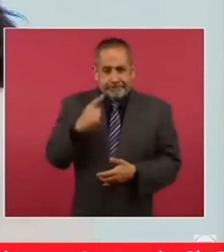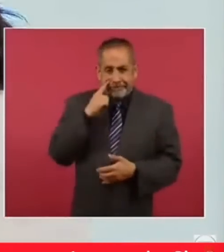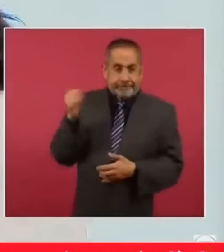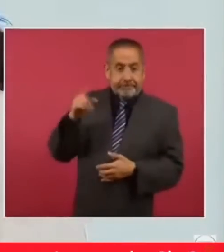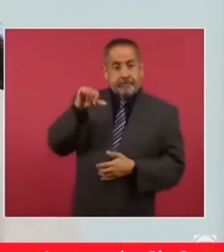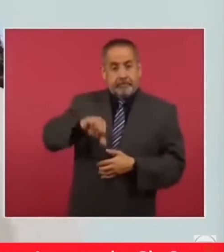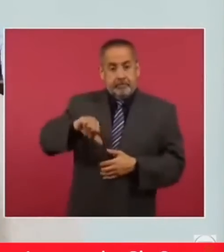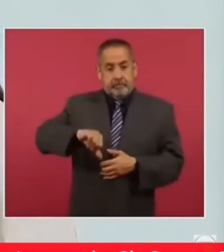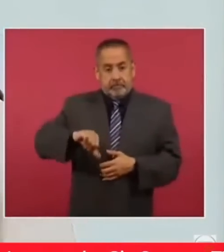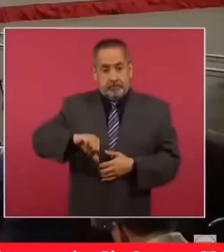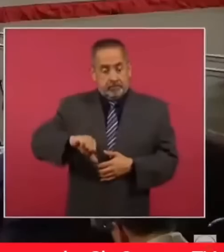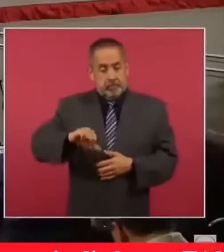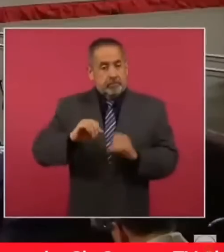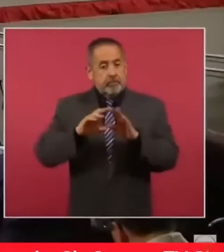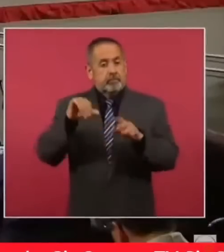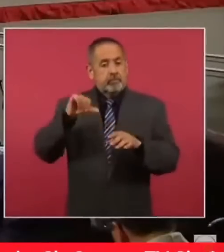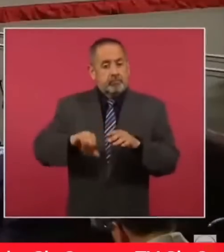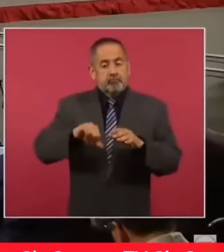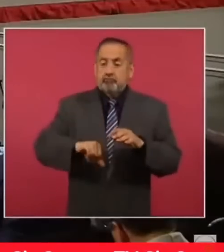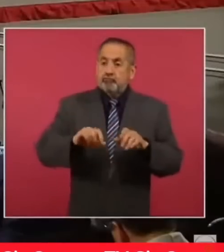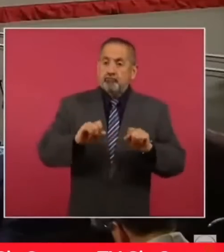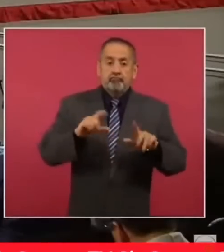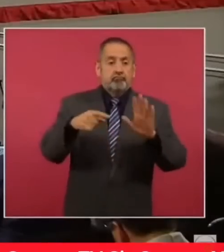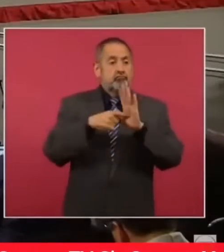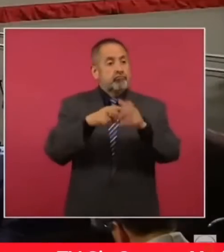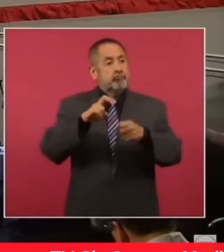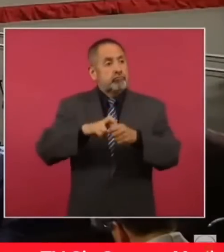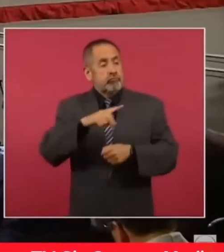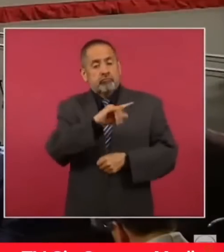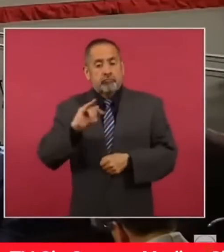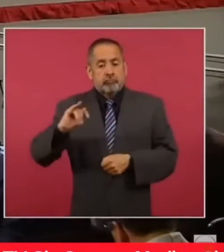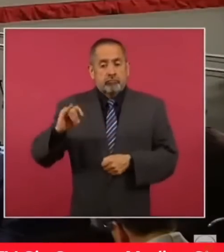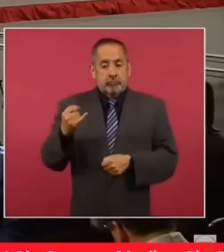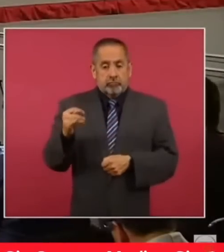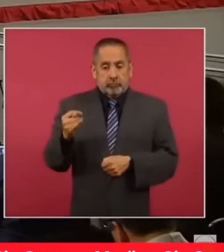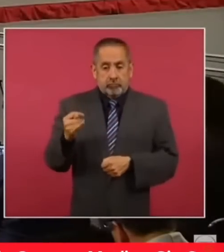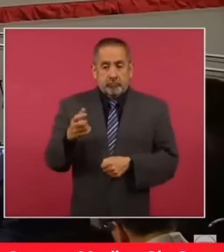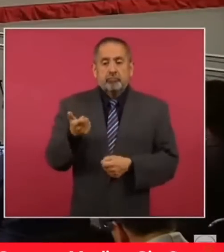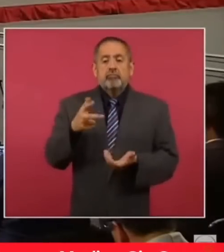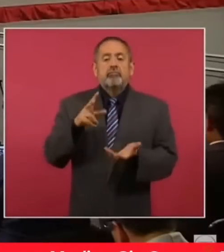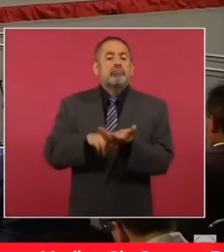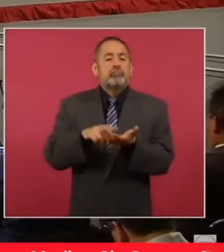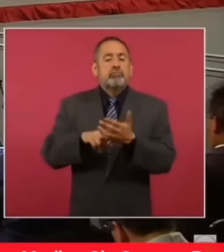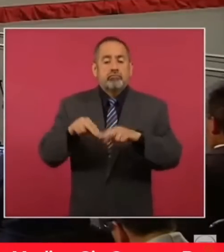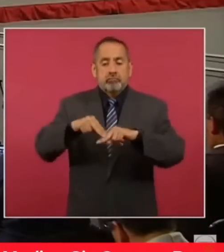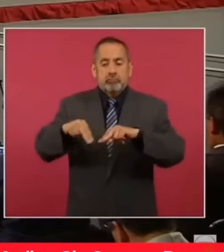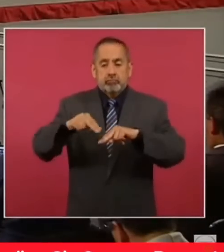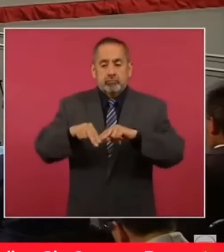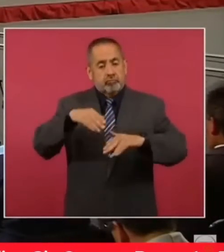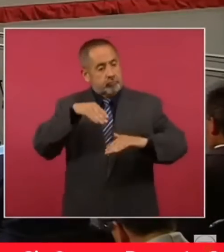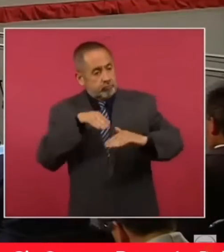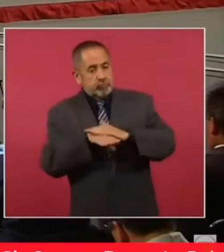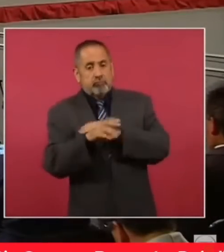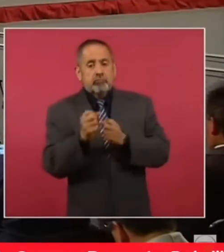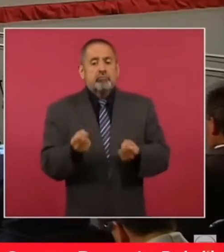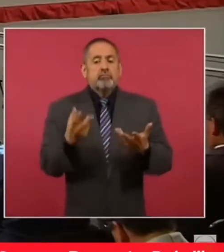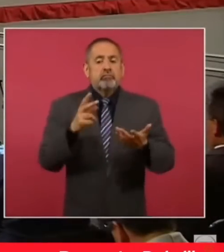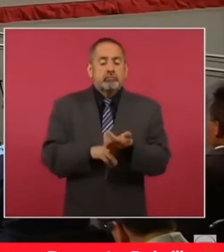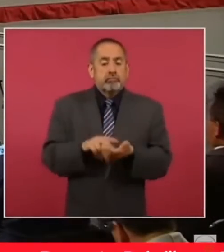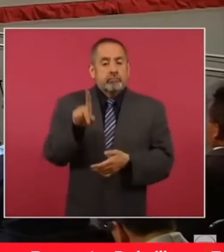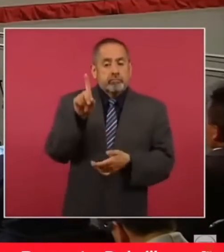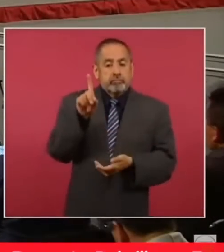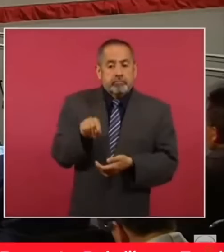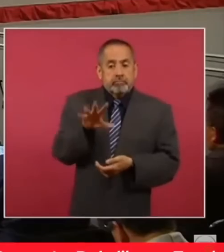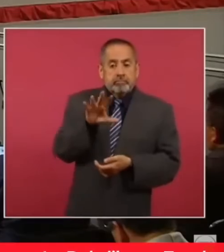hoy, por cierto, se va a presentar en Tijuana y el boletito cuesta la módica cantidad de mil